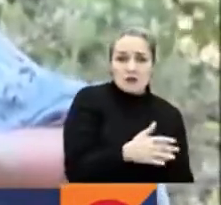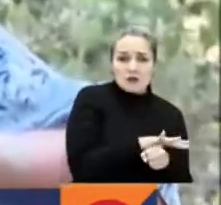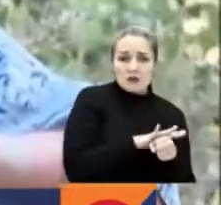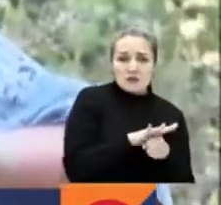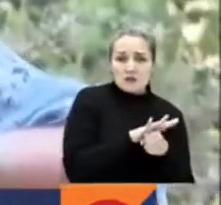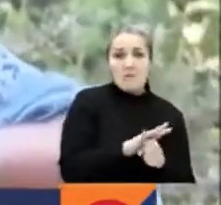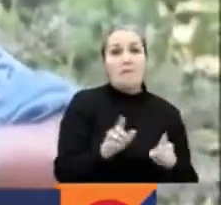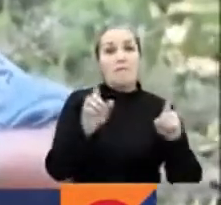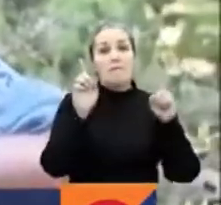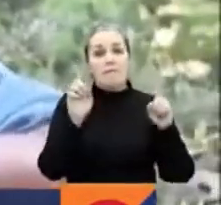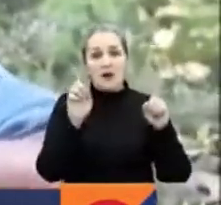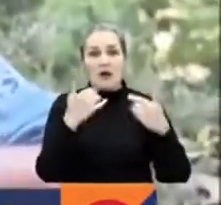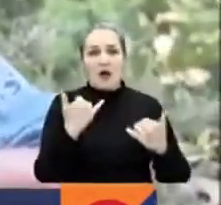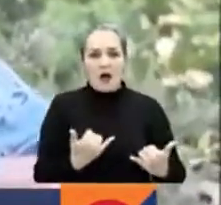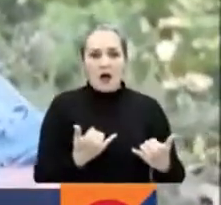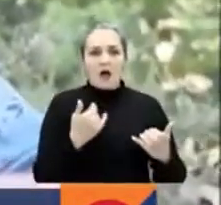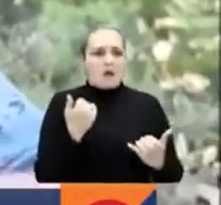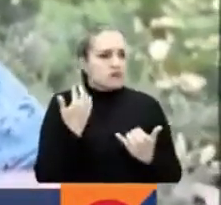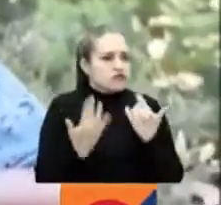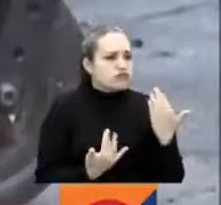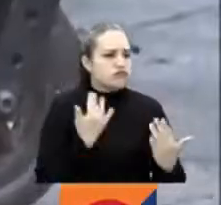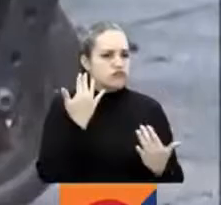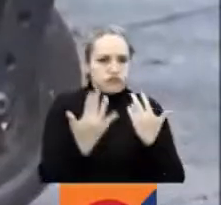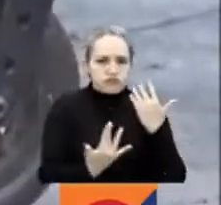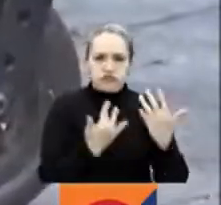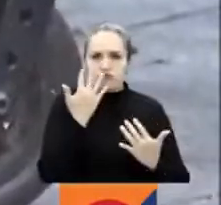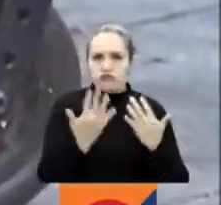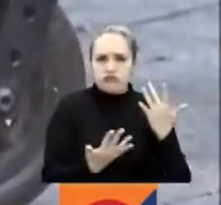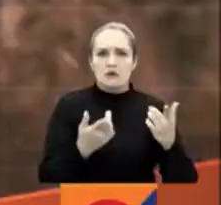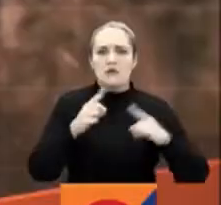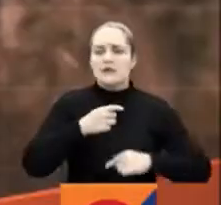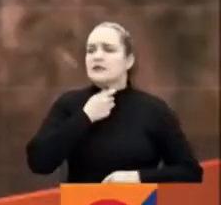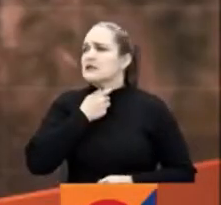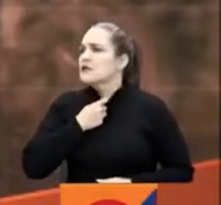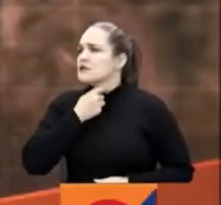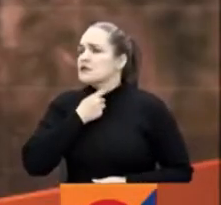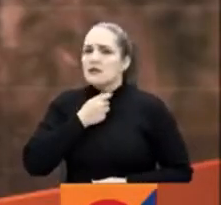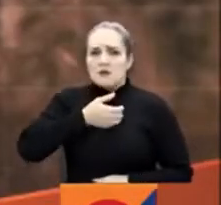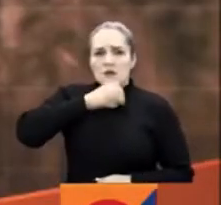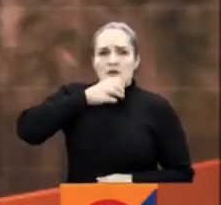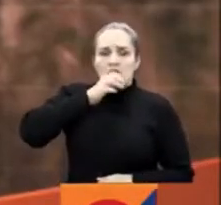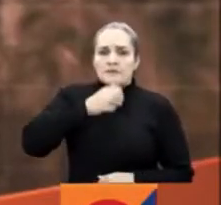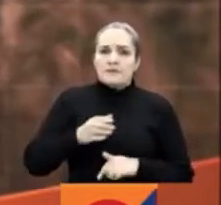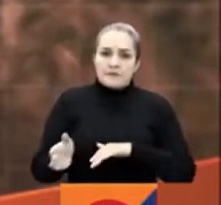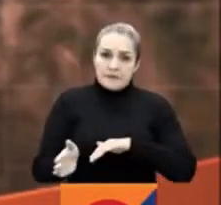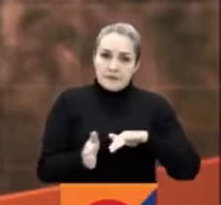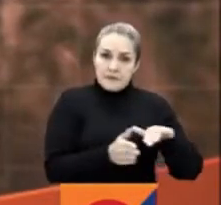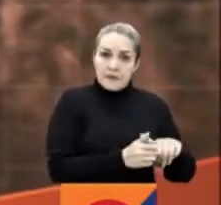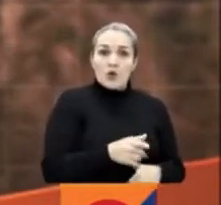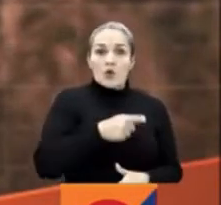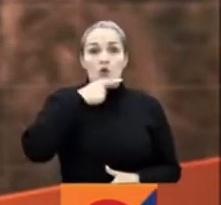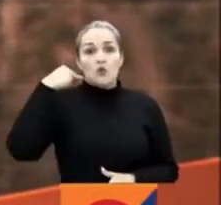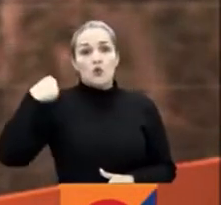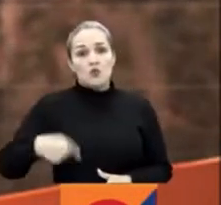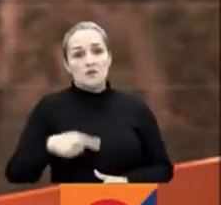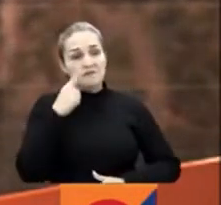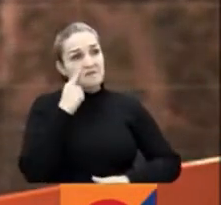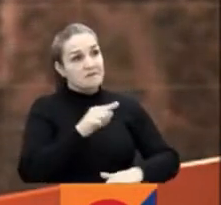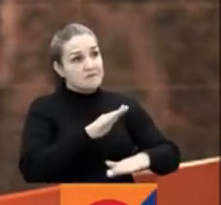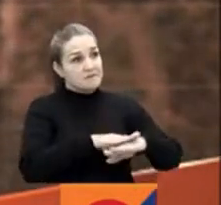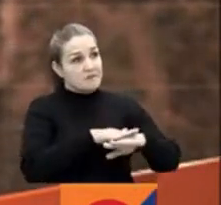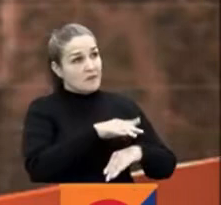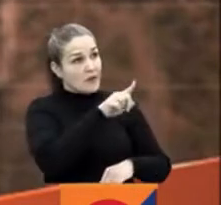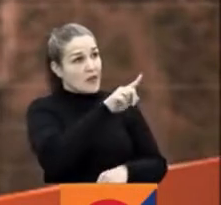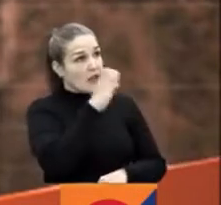acto reflejo de apagar las llamas sigue empatando con el de apagar la sed. Rusia advirtió que si Occidente entrega armas de largo